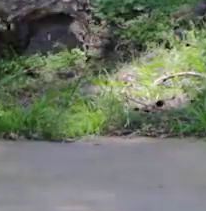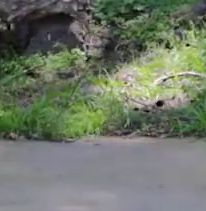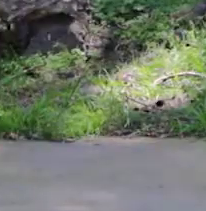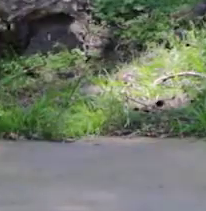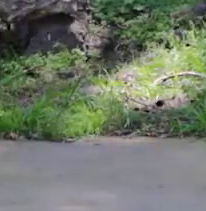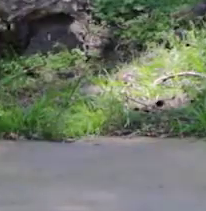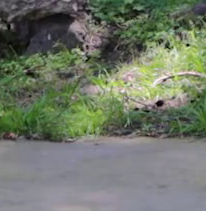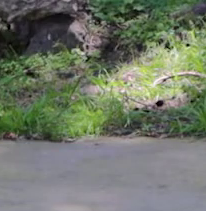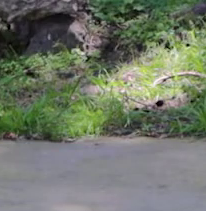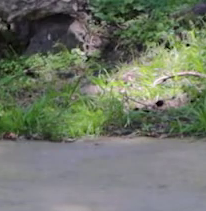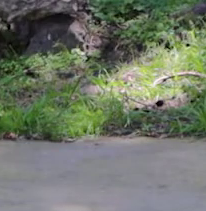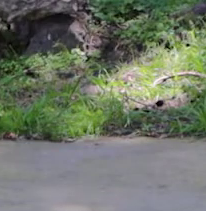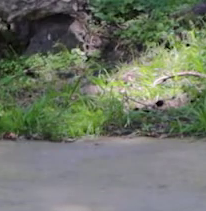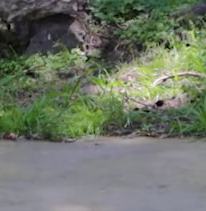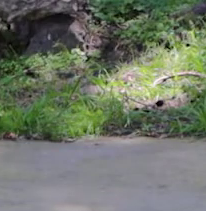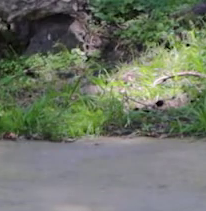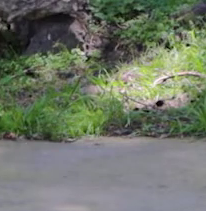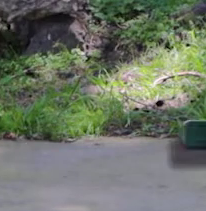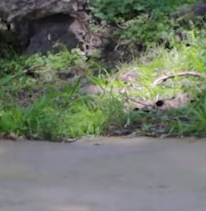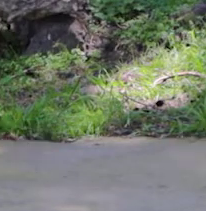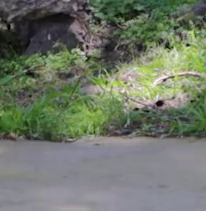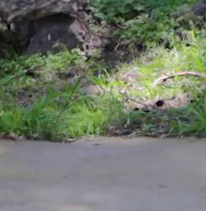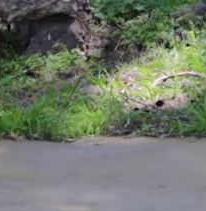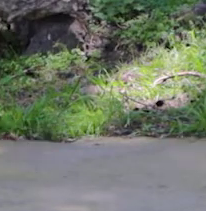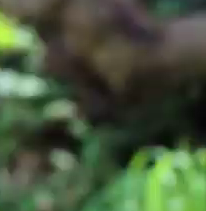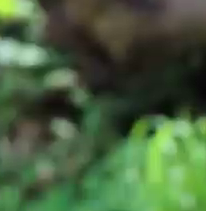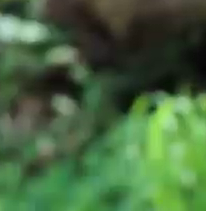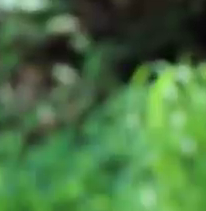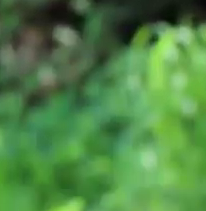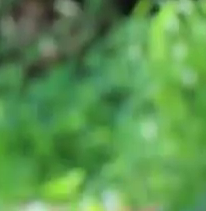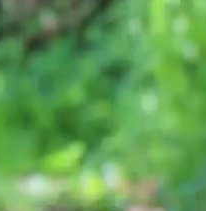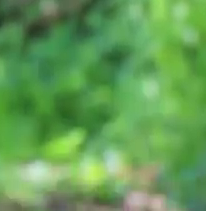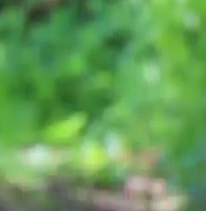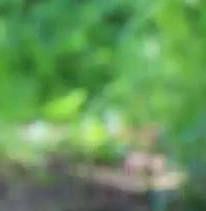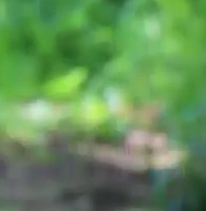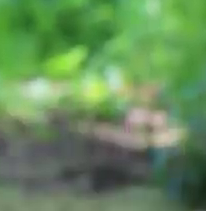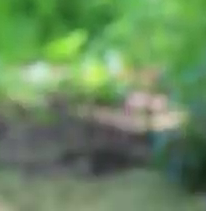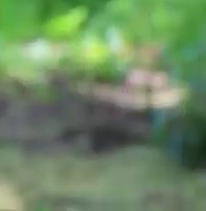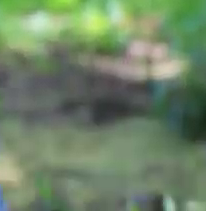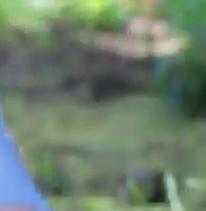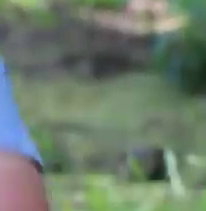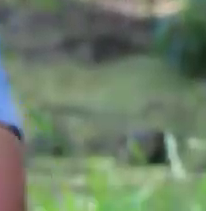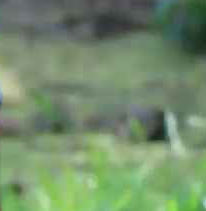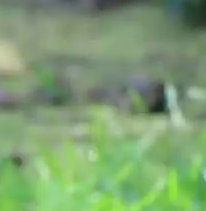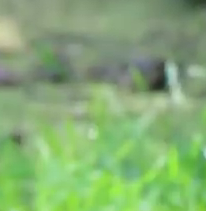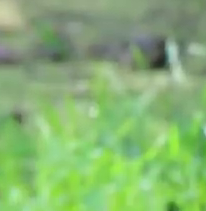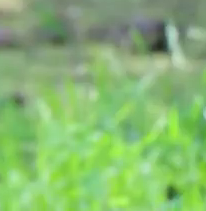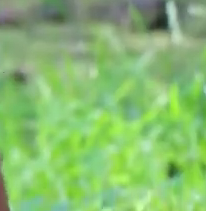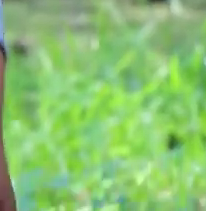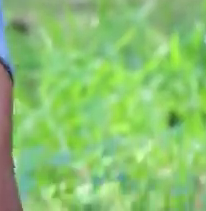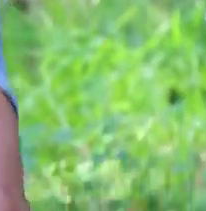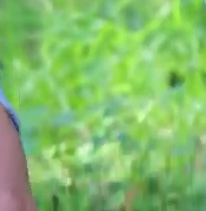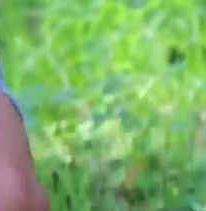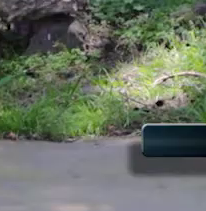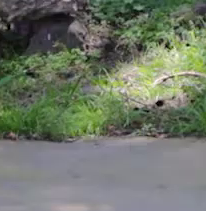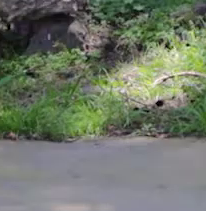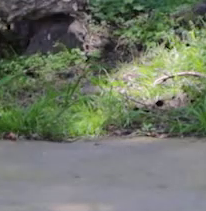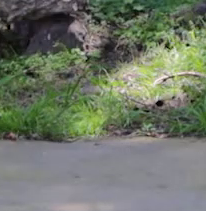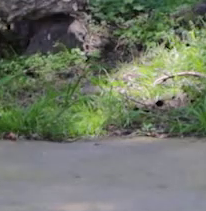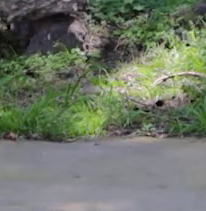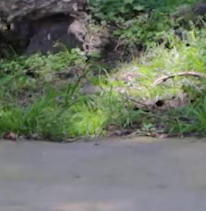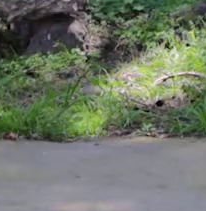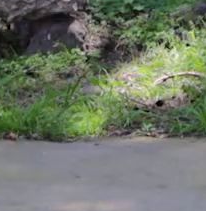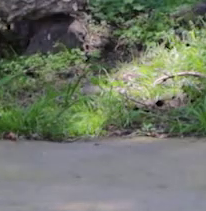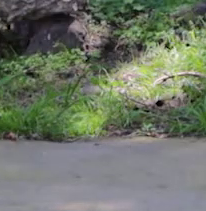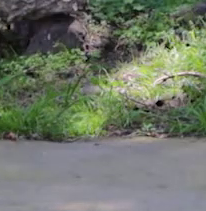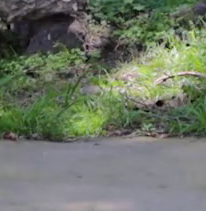flexionamos. Muy bien. Exactamente ahí. Muy bien hecho. Ya ir. Ahí bien. Una más. Bien. Otra